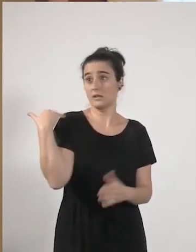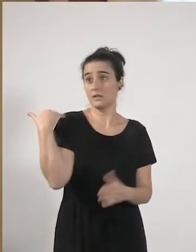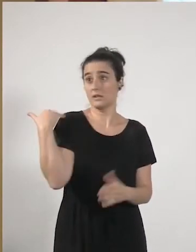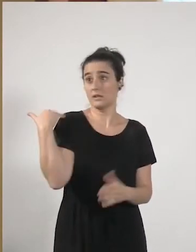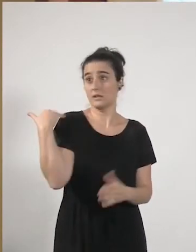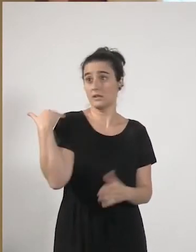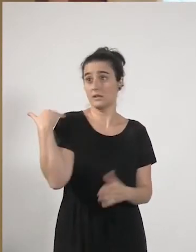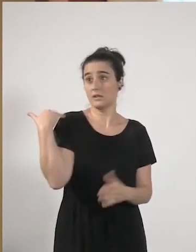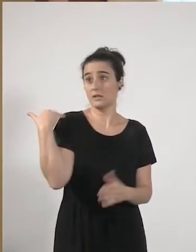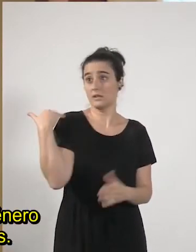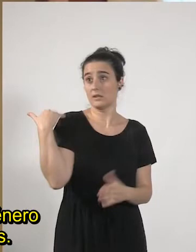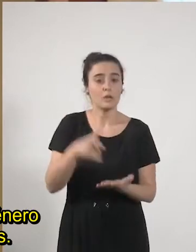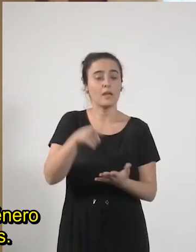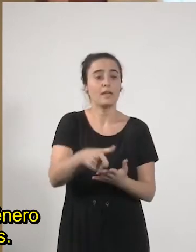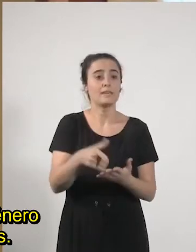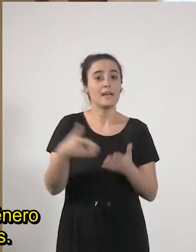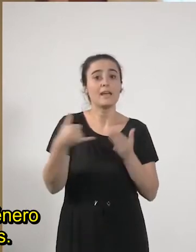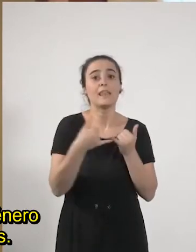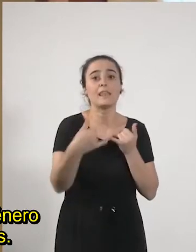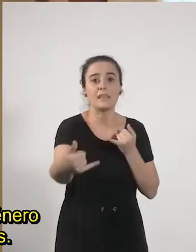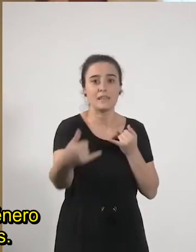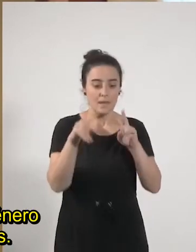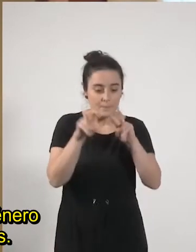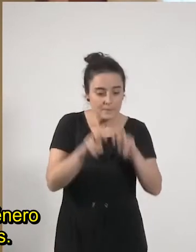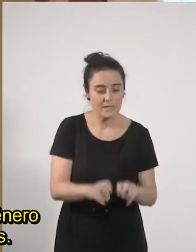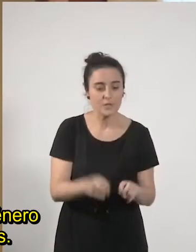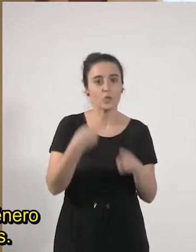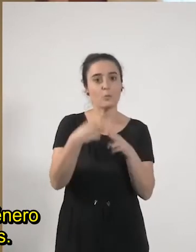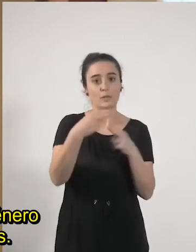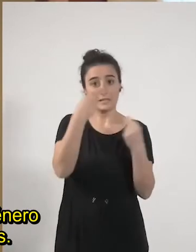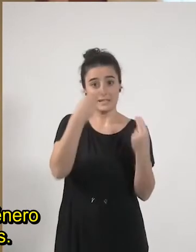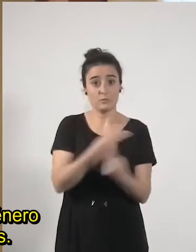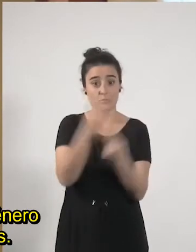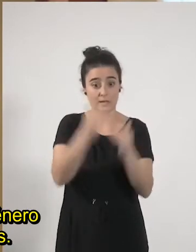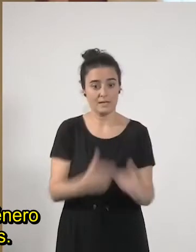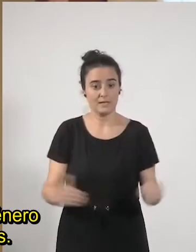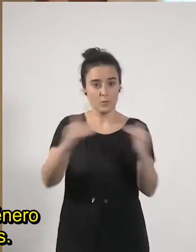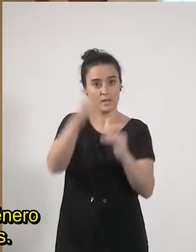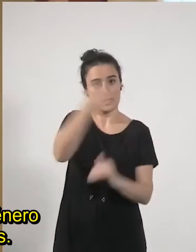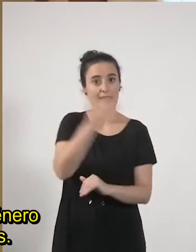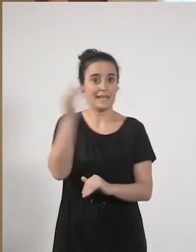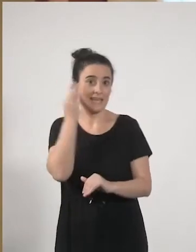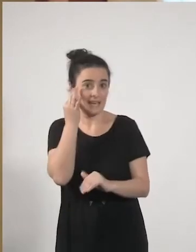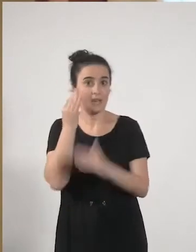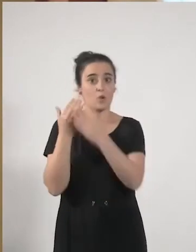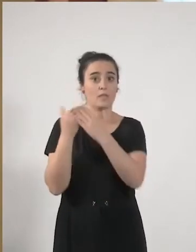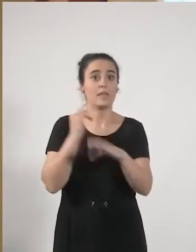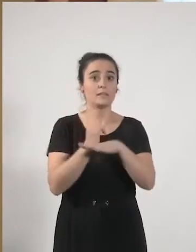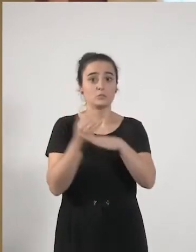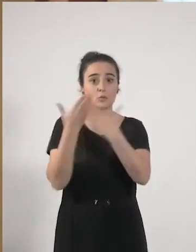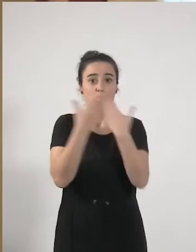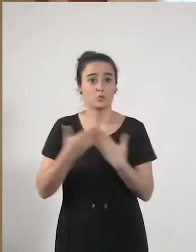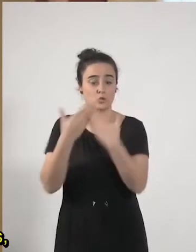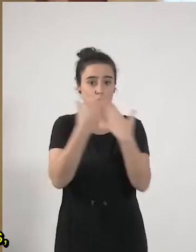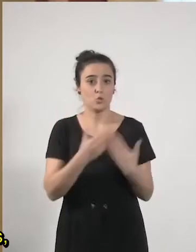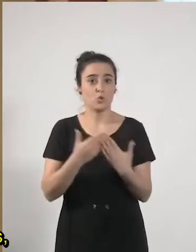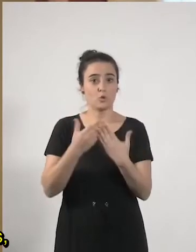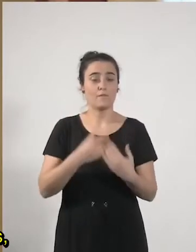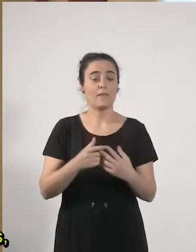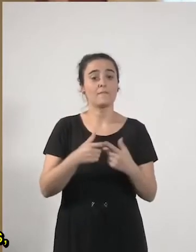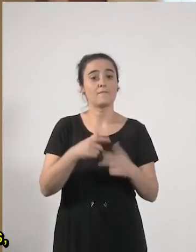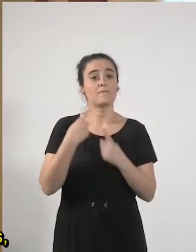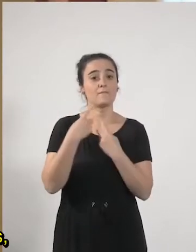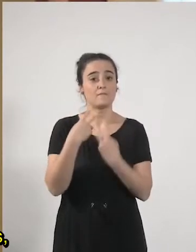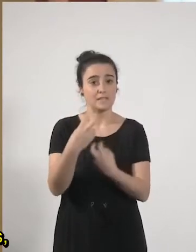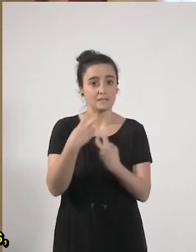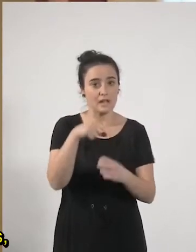de la línea de investigación de políticas públicas e igualdad de género en el Instituto de Estudios Fiscales, es investigadora, es docente, y